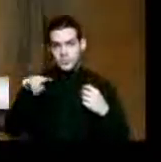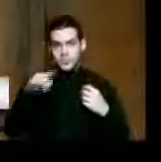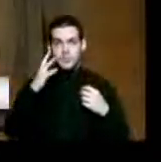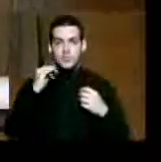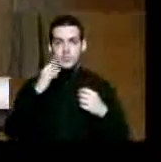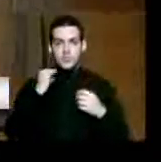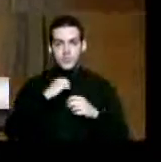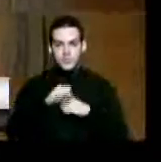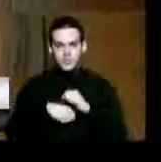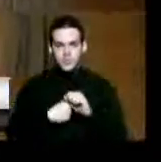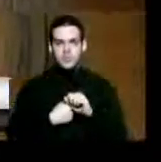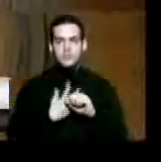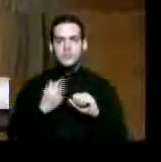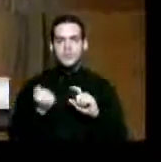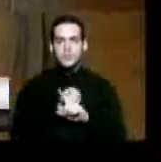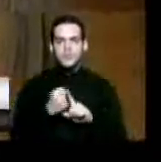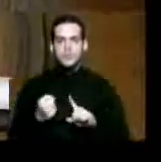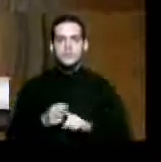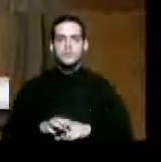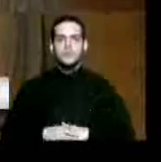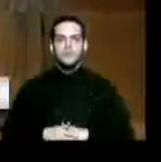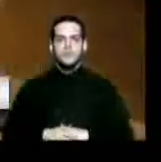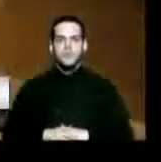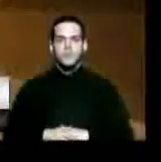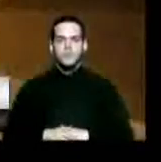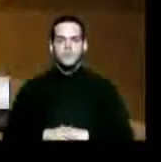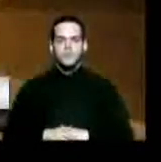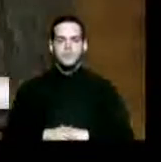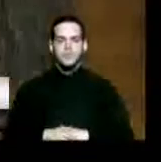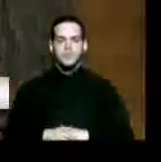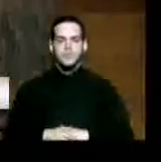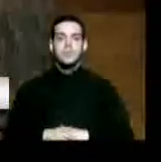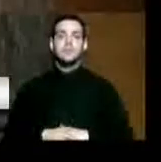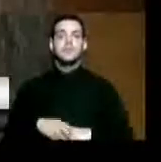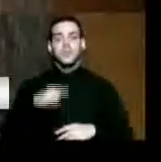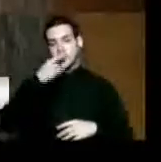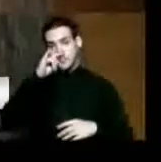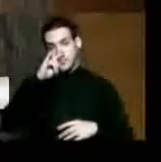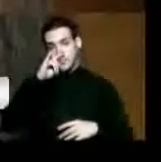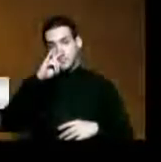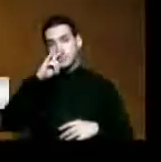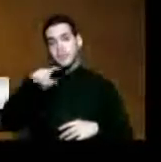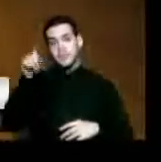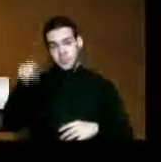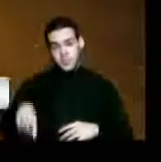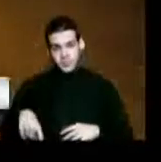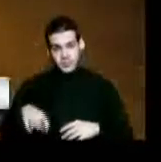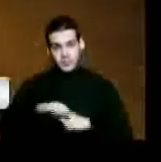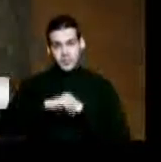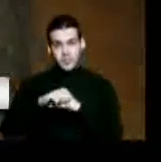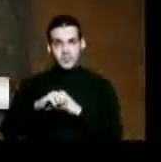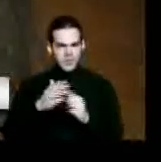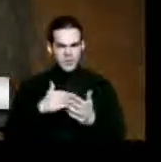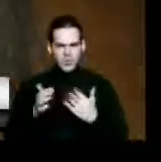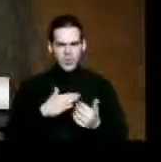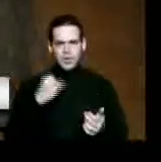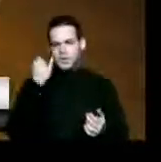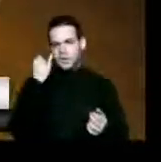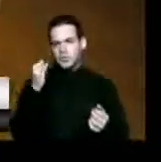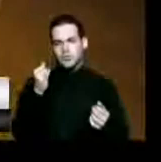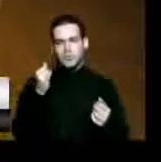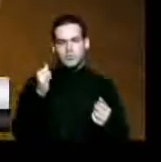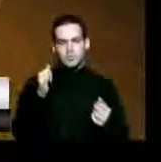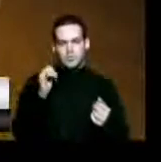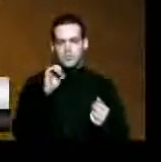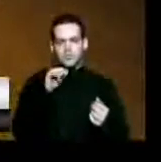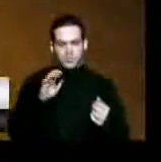abuso sexual. Los anuncios nos recuerdan que a los niños hay que protegerlos aun cuando no sean los nuestros. Los casos de maltrato a menores